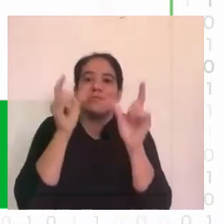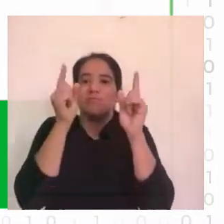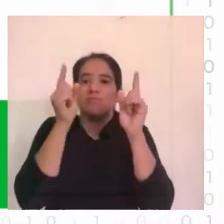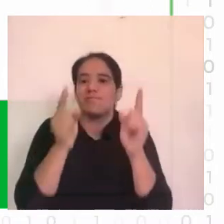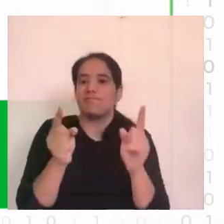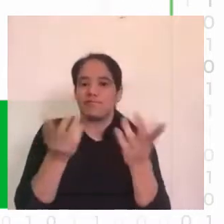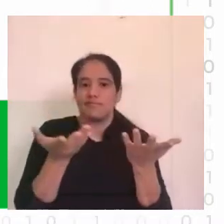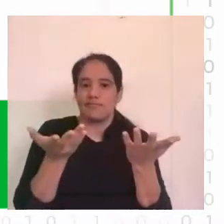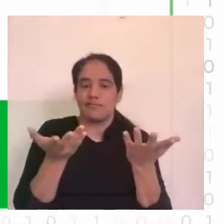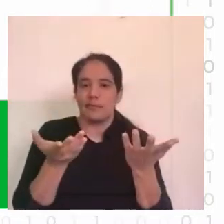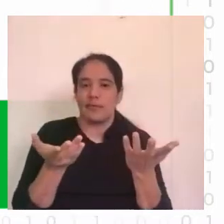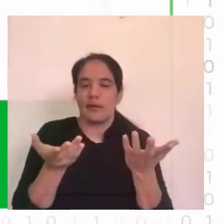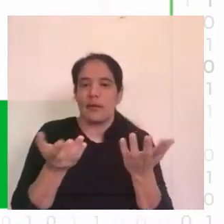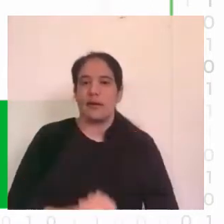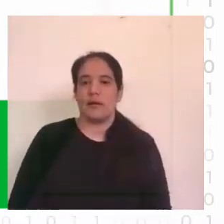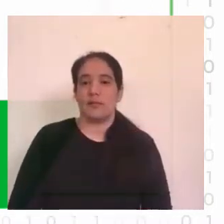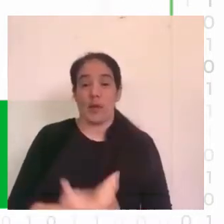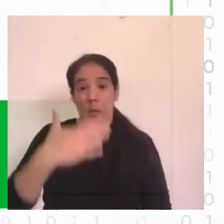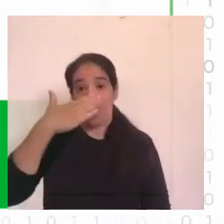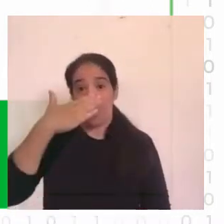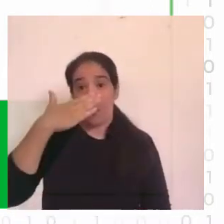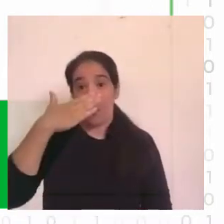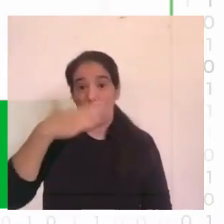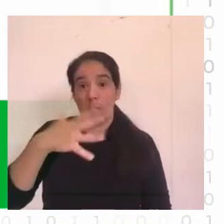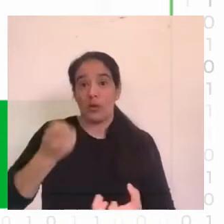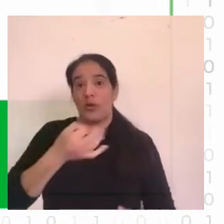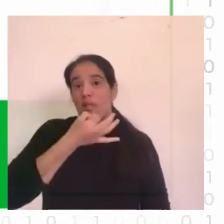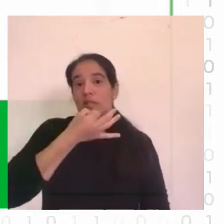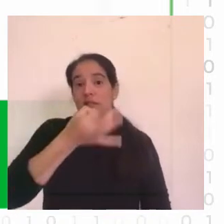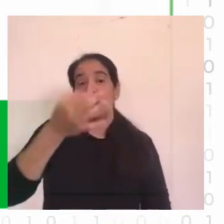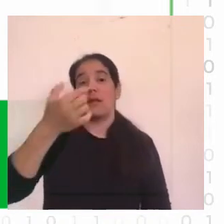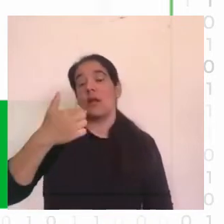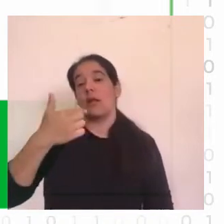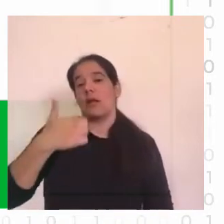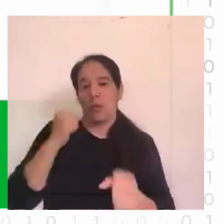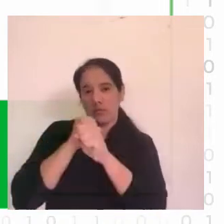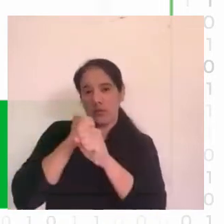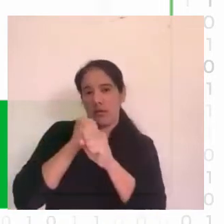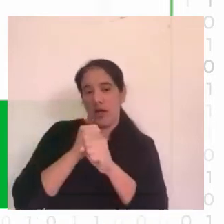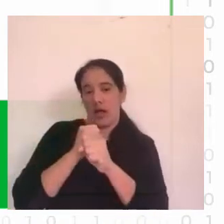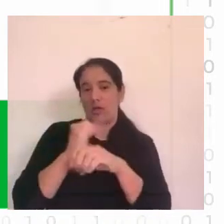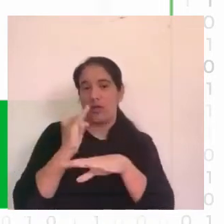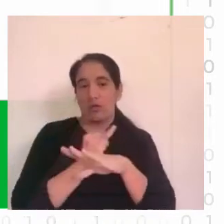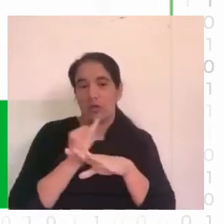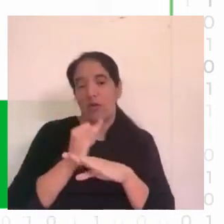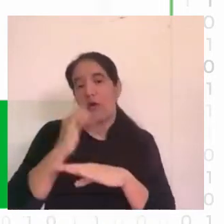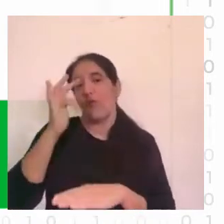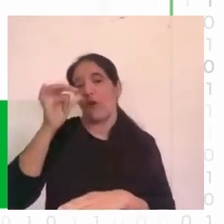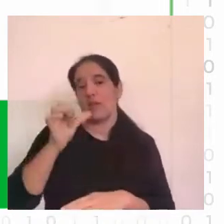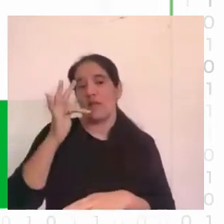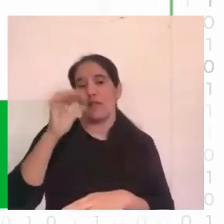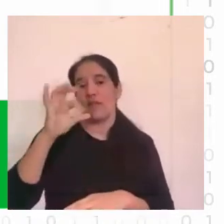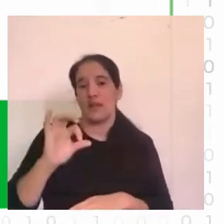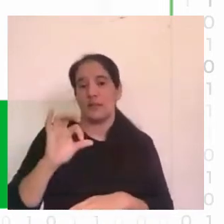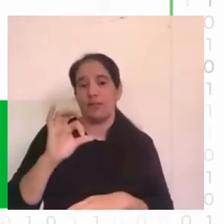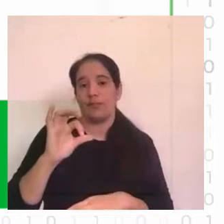Por último quiero mencionarles que estuvimos trabajando con la agencia La Chance France Press para poner a disposición del público varios métodos de